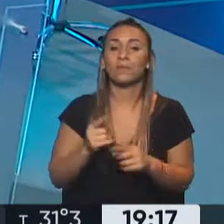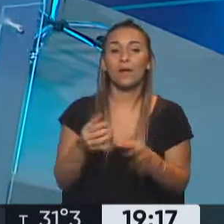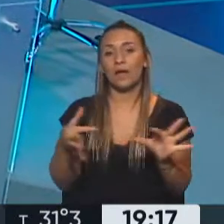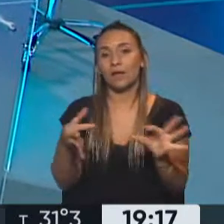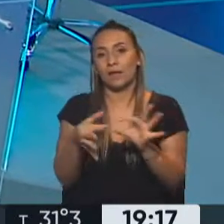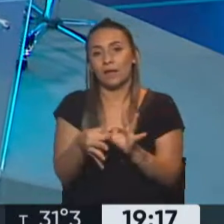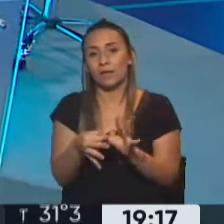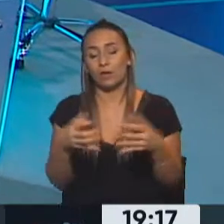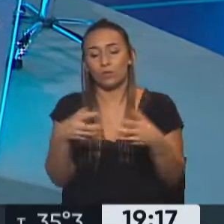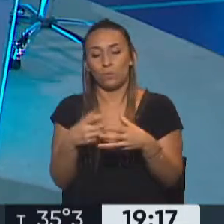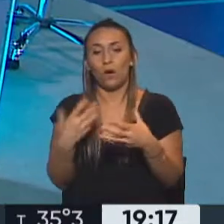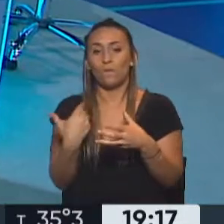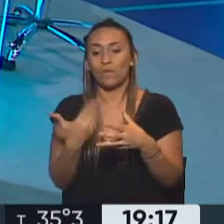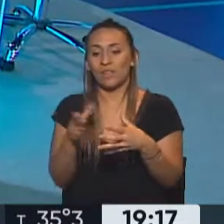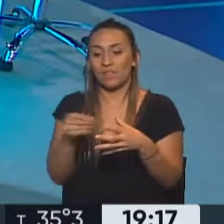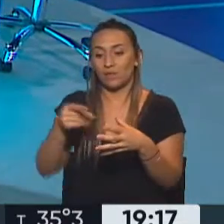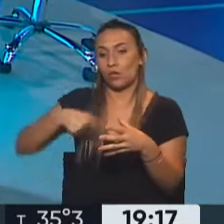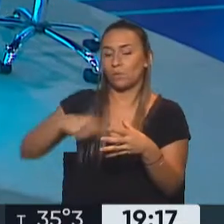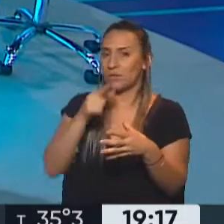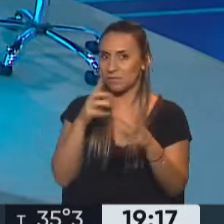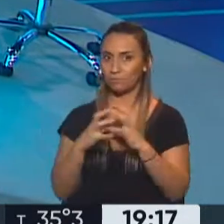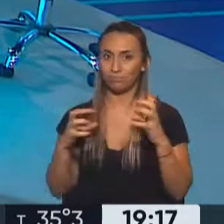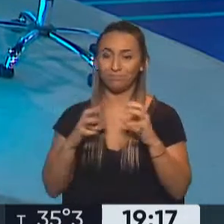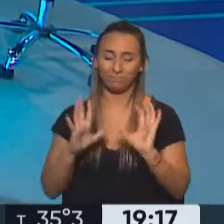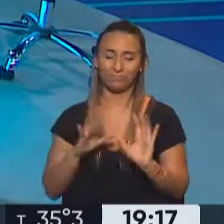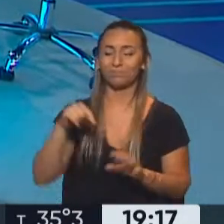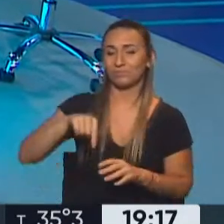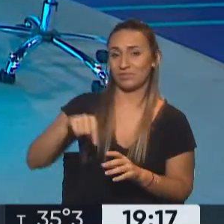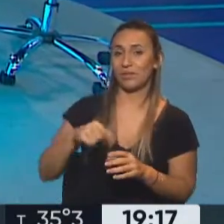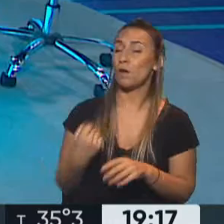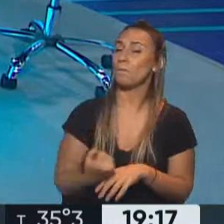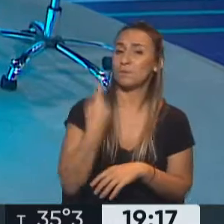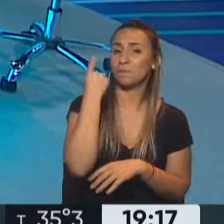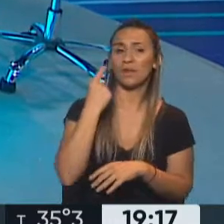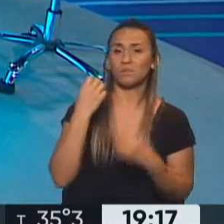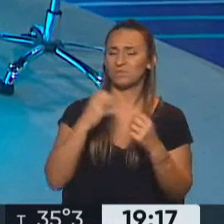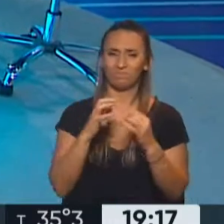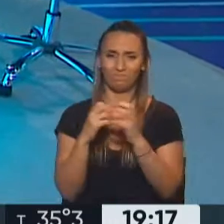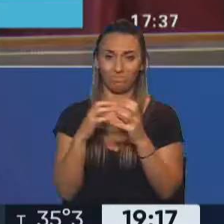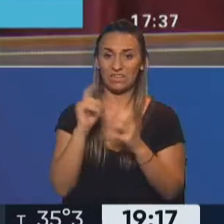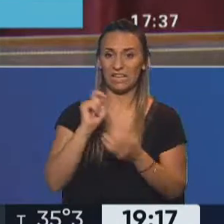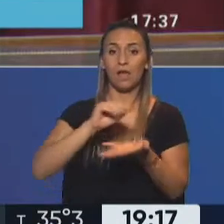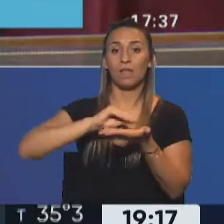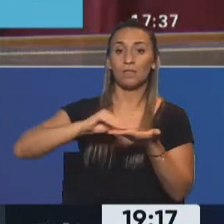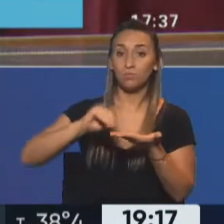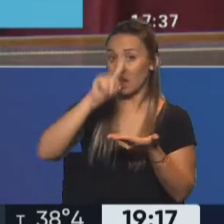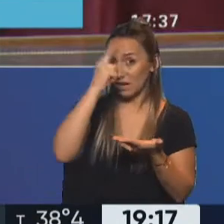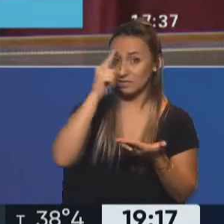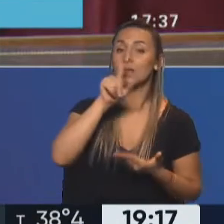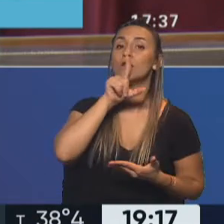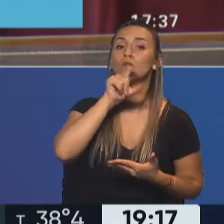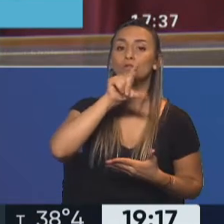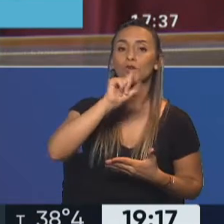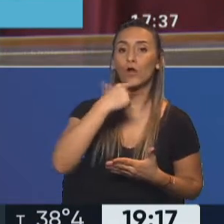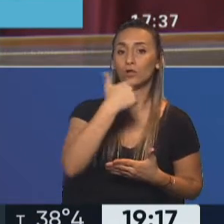del Frente de Todos. Quien abrió la discusión fue la diputada nacional, Victoria Torosa Paz, que dijo